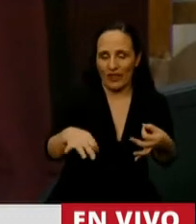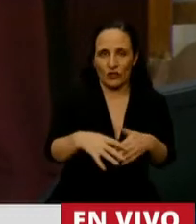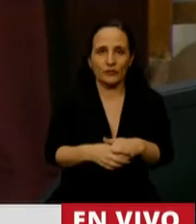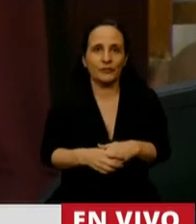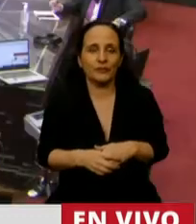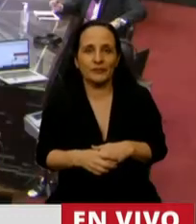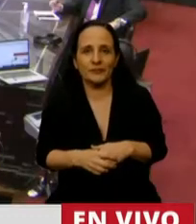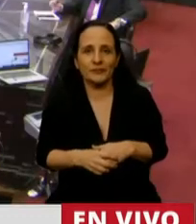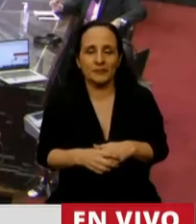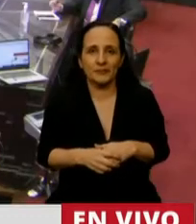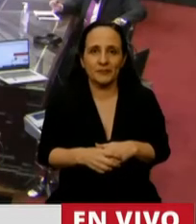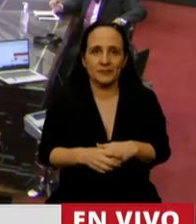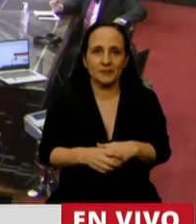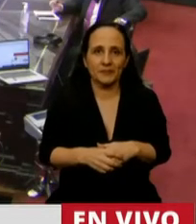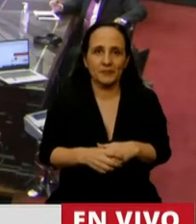¿Se escucha